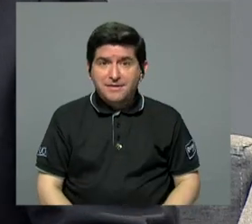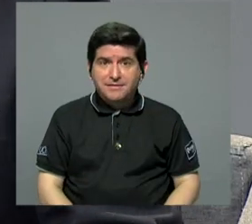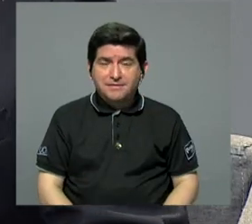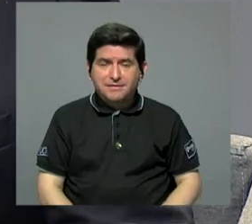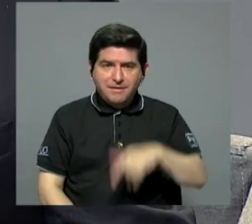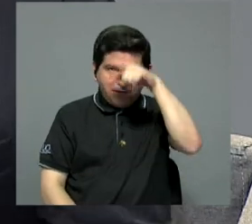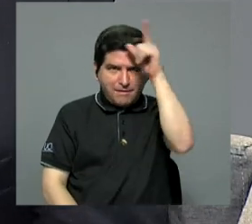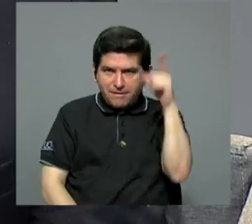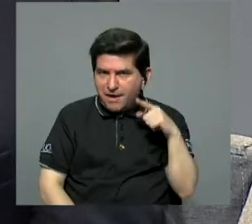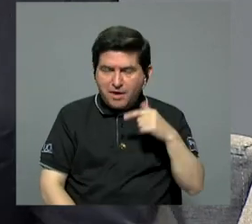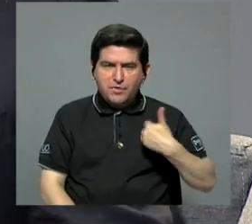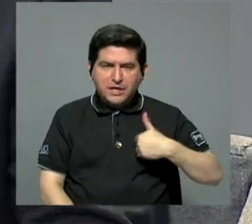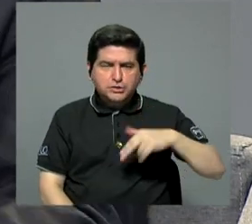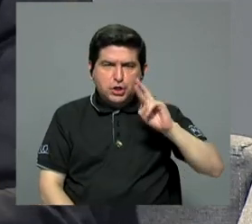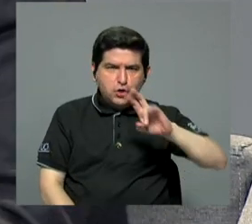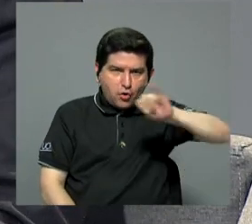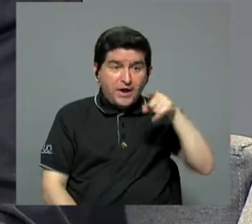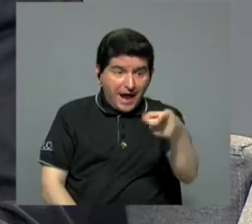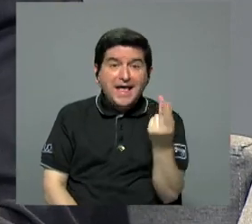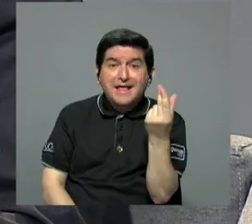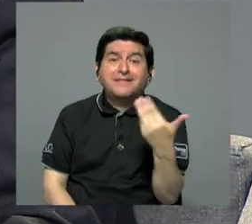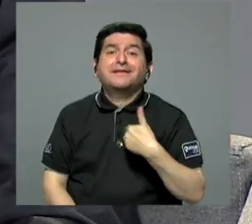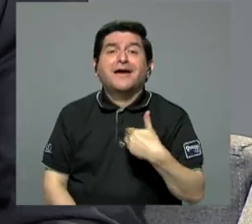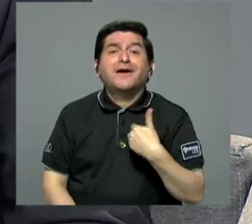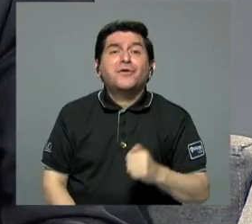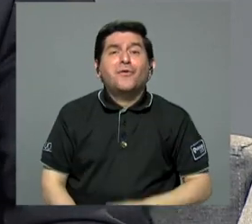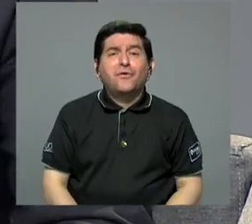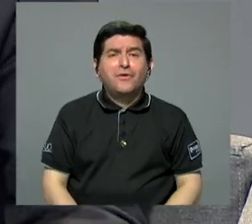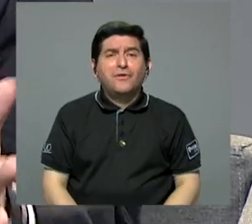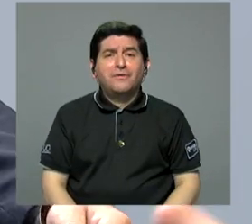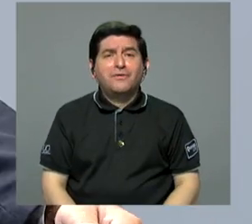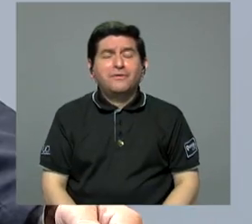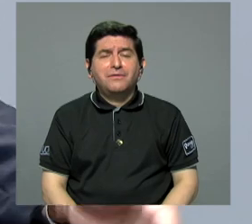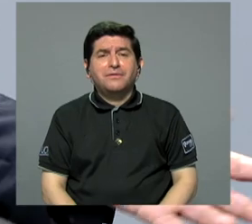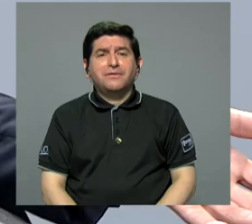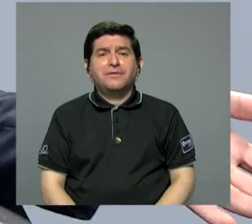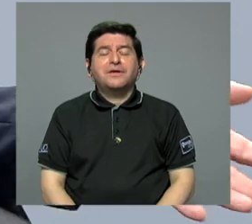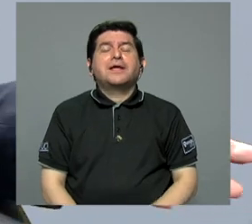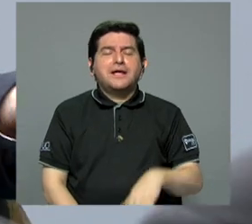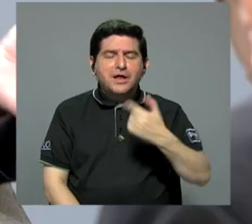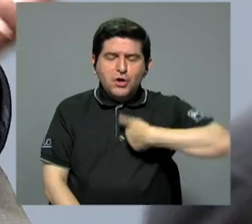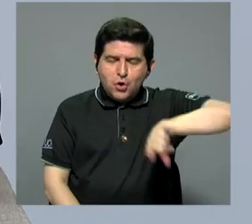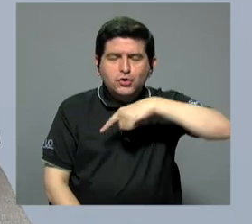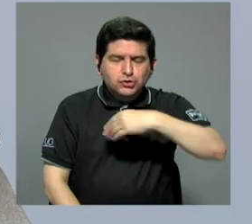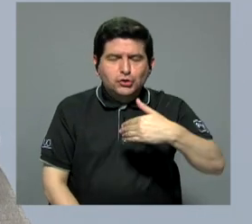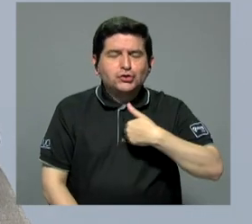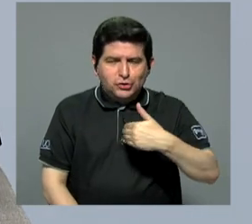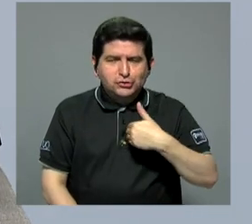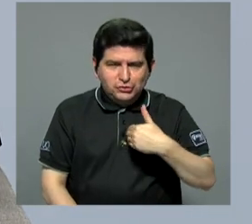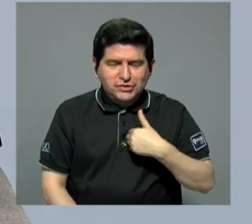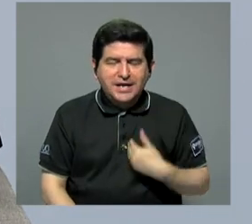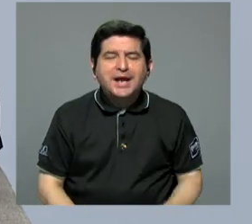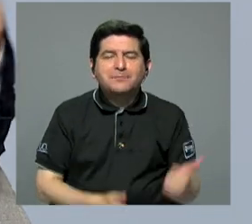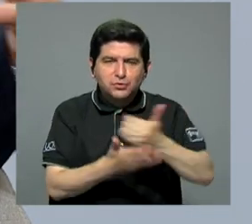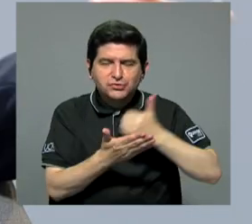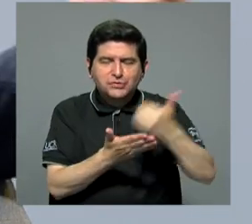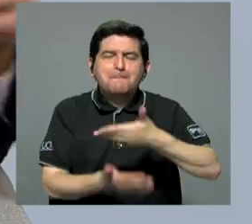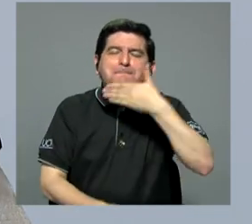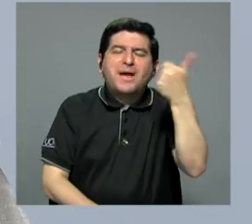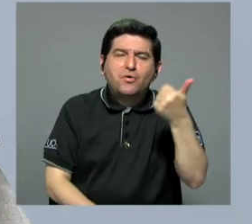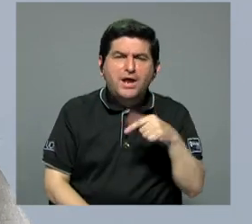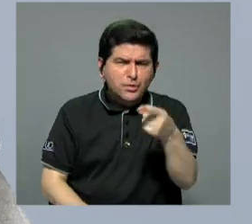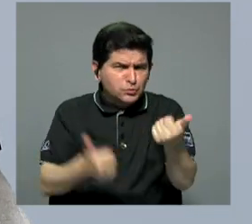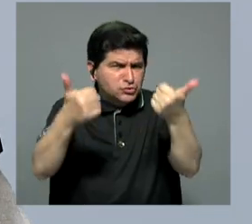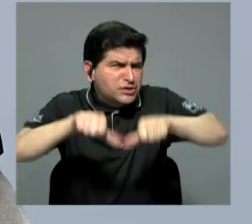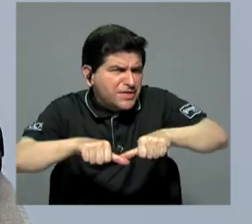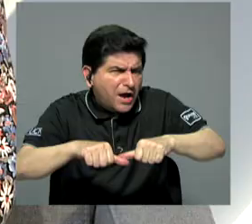Laura, don Roland, ahí está esa plata. ¿Qué dice don Roland? Hagamos el aeropuerto, hagamos el aeropuerto, aeropuerto, ¿usted estaría de